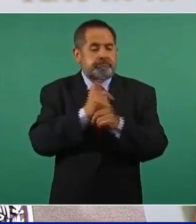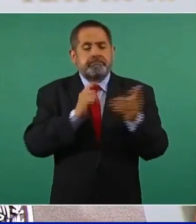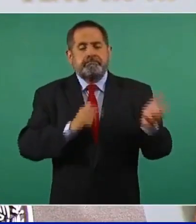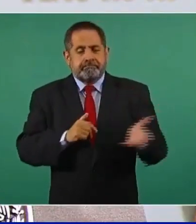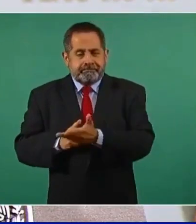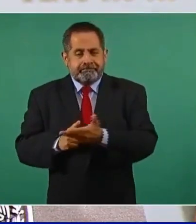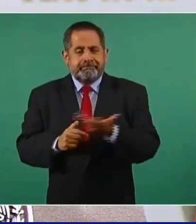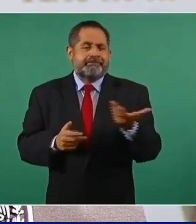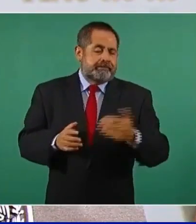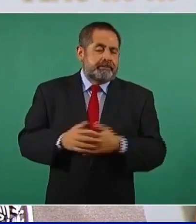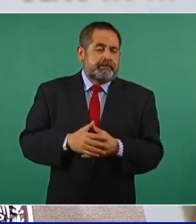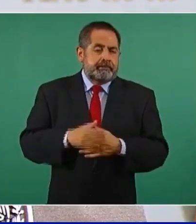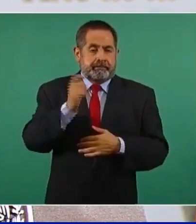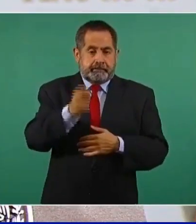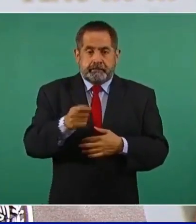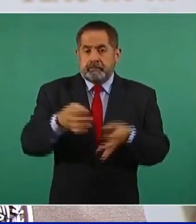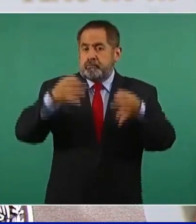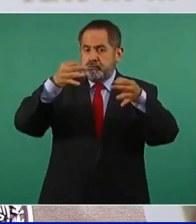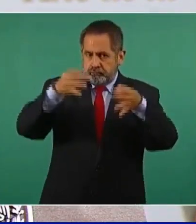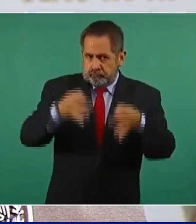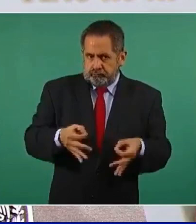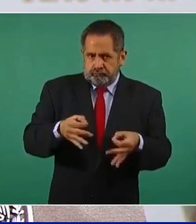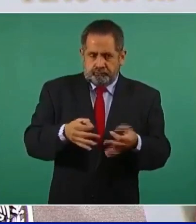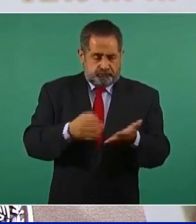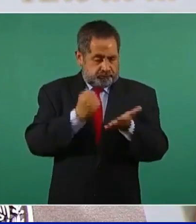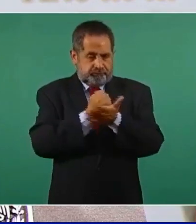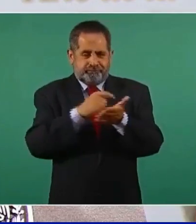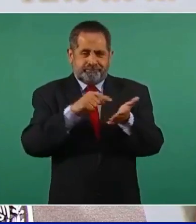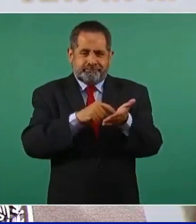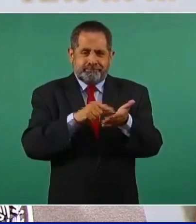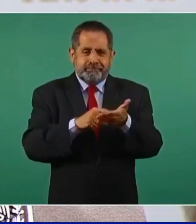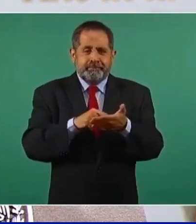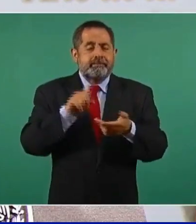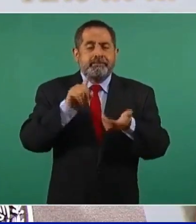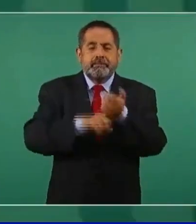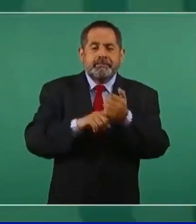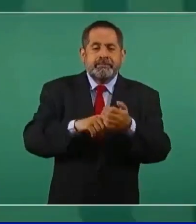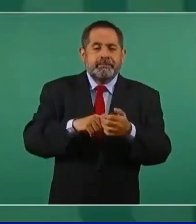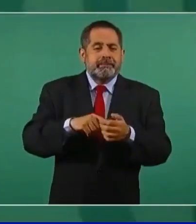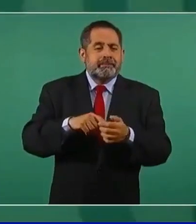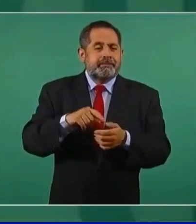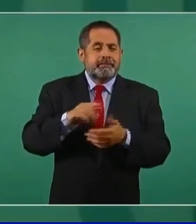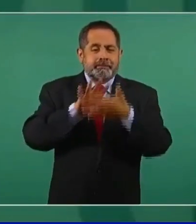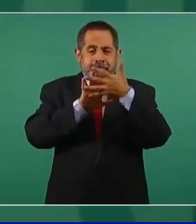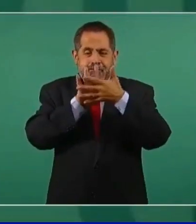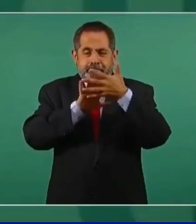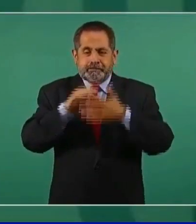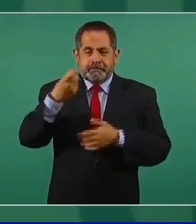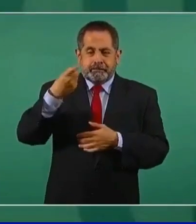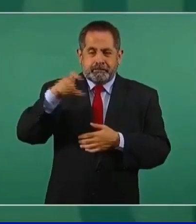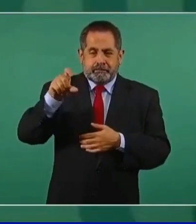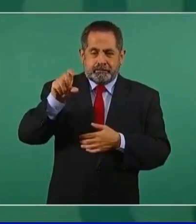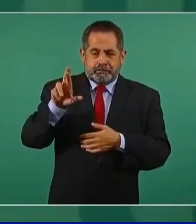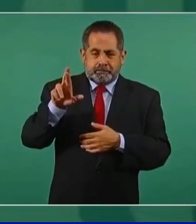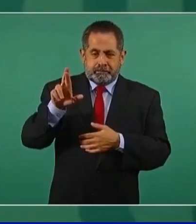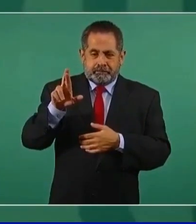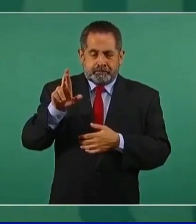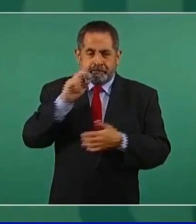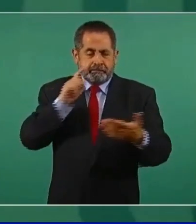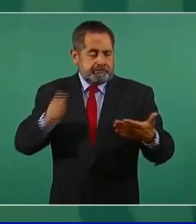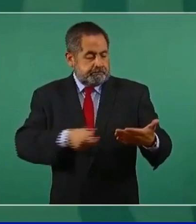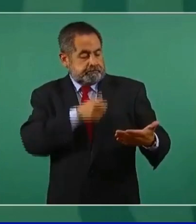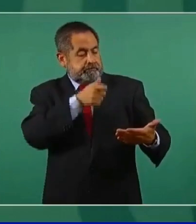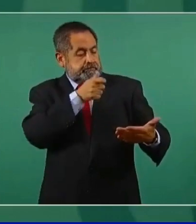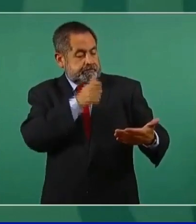certificado, primero es que es oficial, segundo es que tiene un código QR que permite la verificación en tiempo real